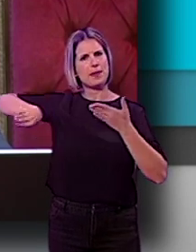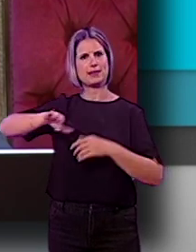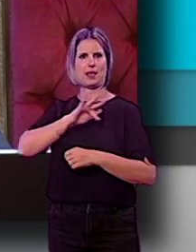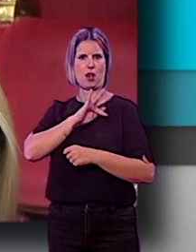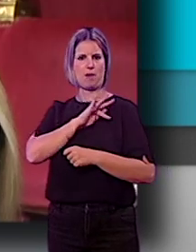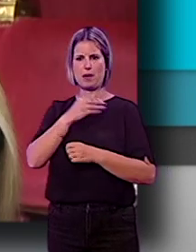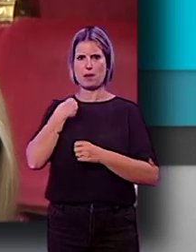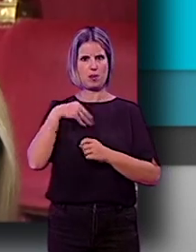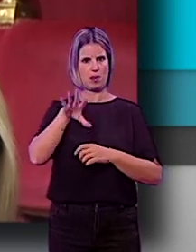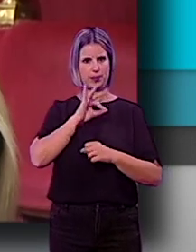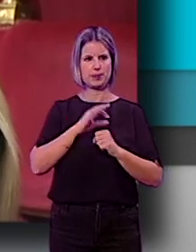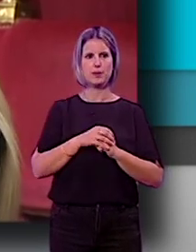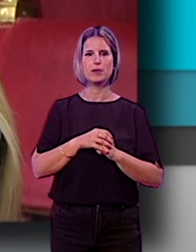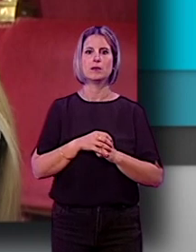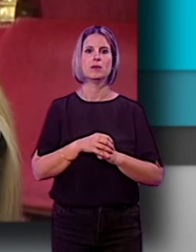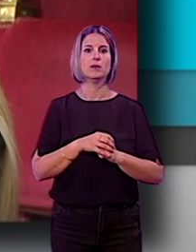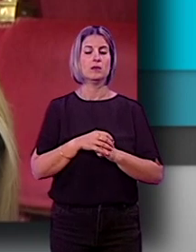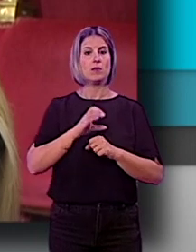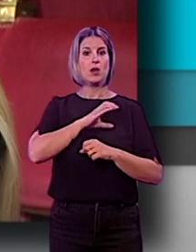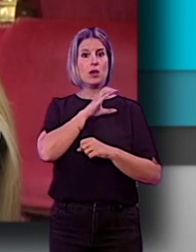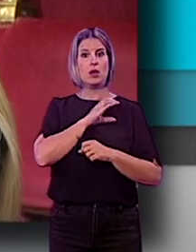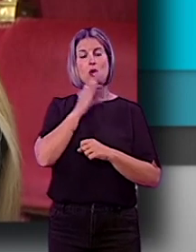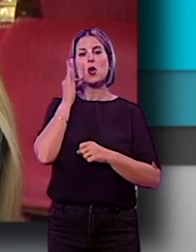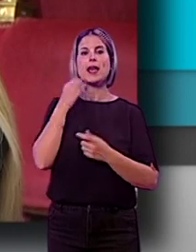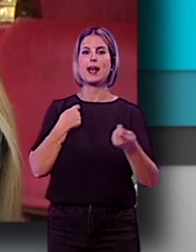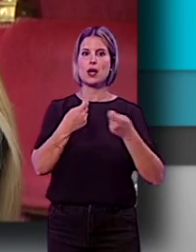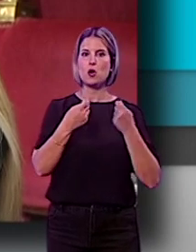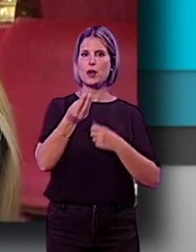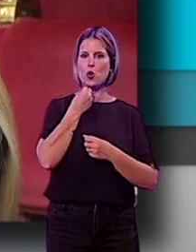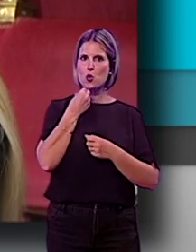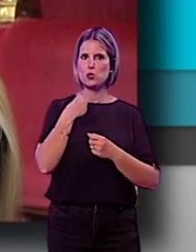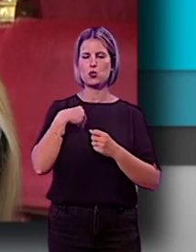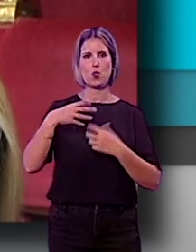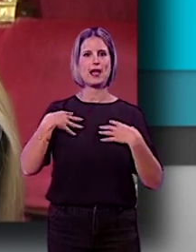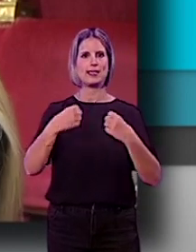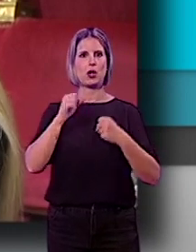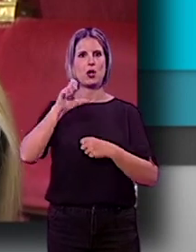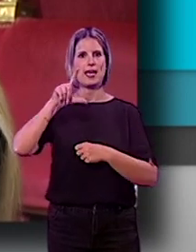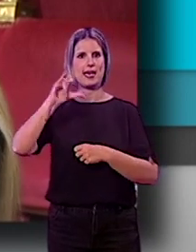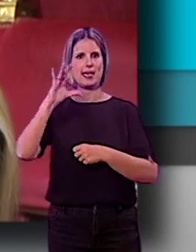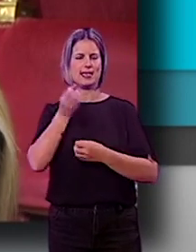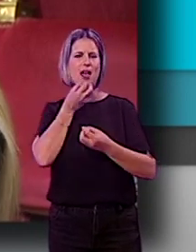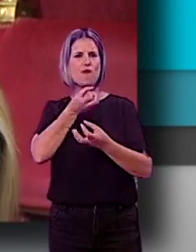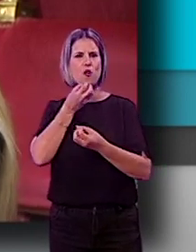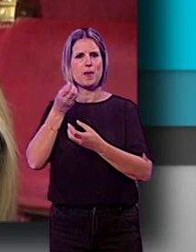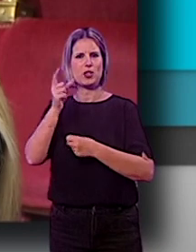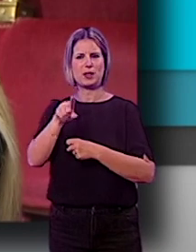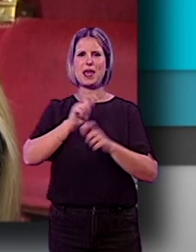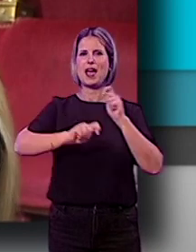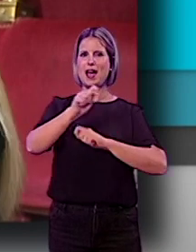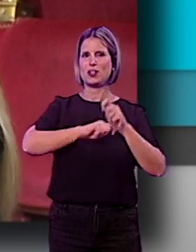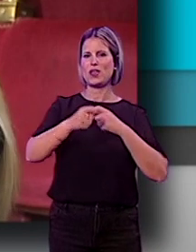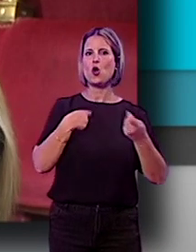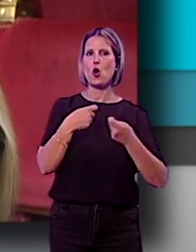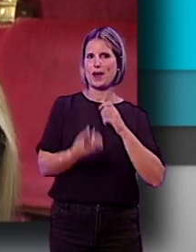tomó en la misma mesa. Por su parte, la concejala de Comercio, Consumo y Salud, Elisa Campoy, ha informado de la gestación de una asociación de